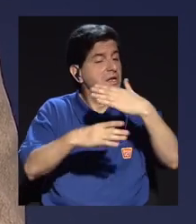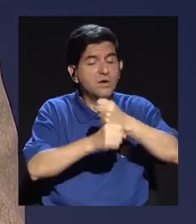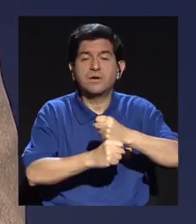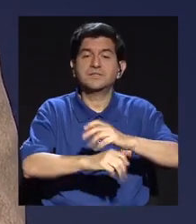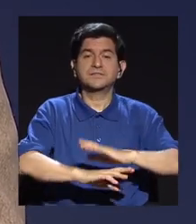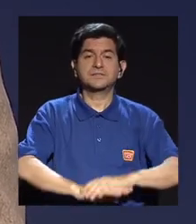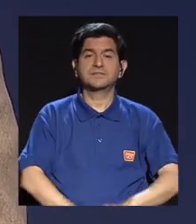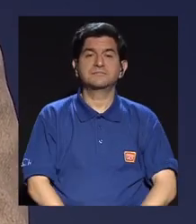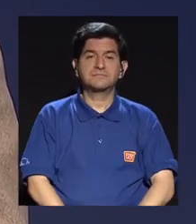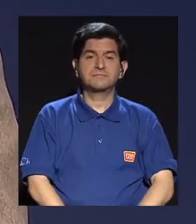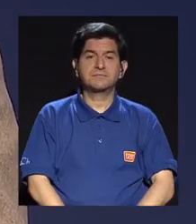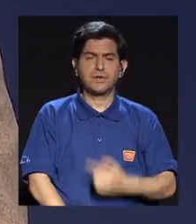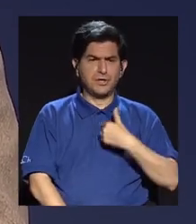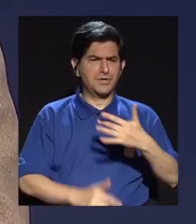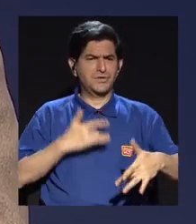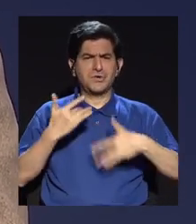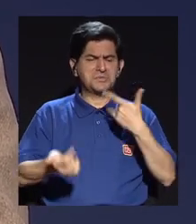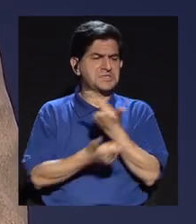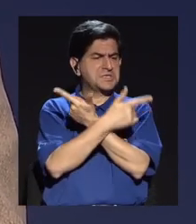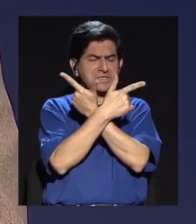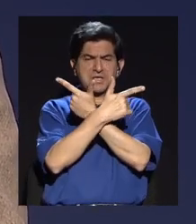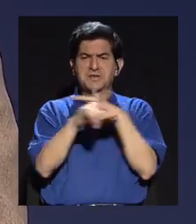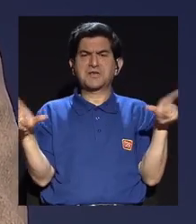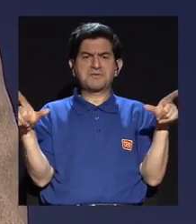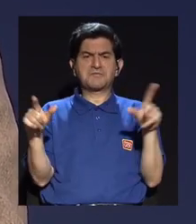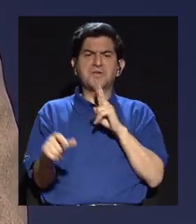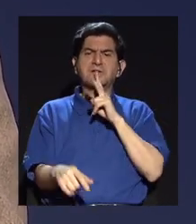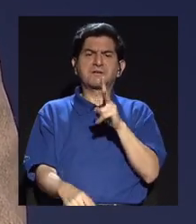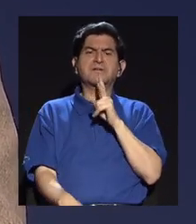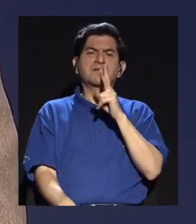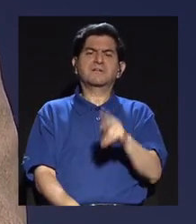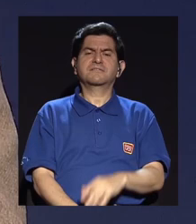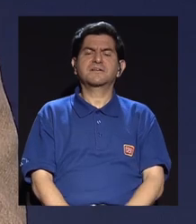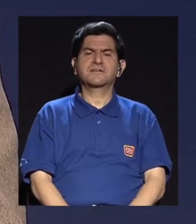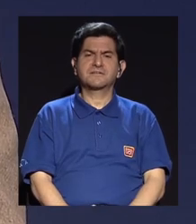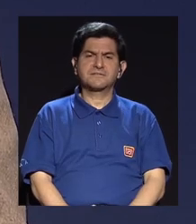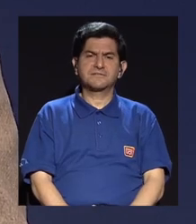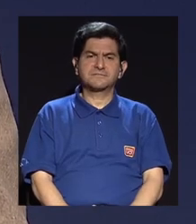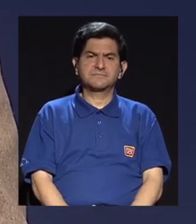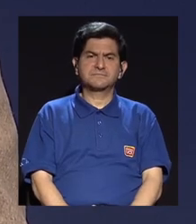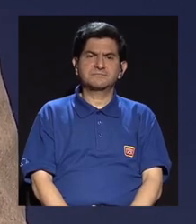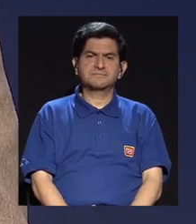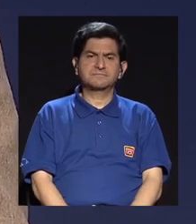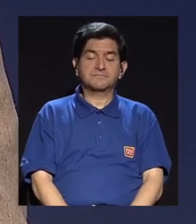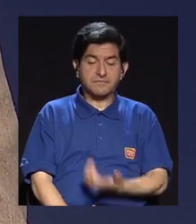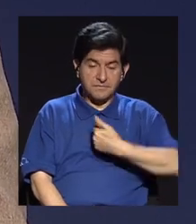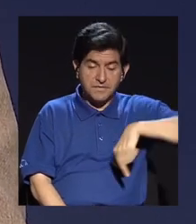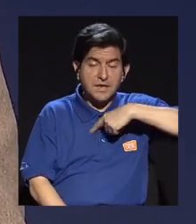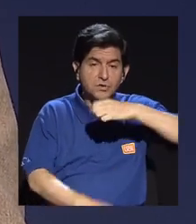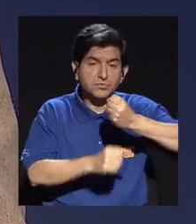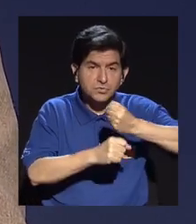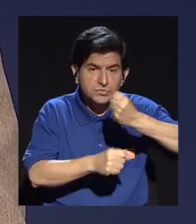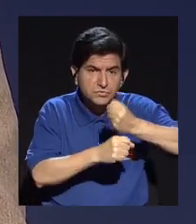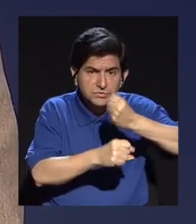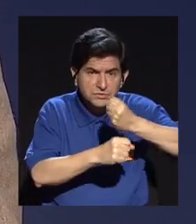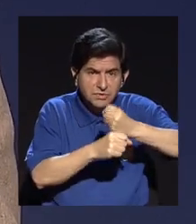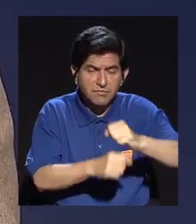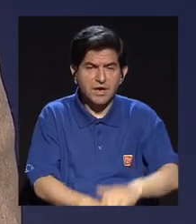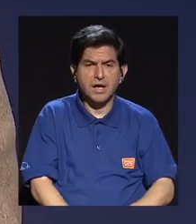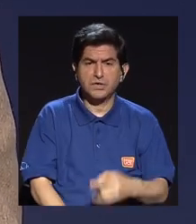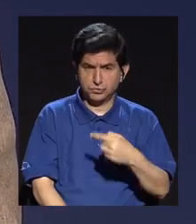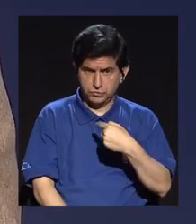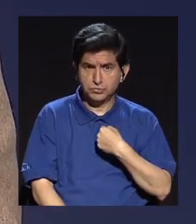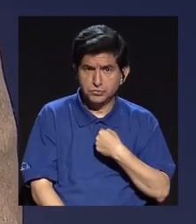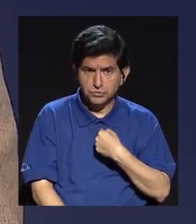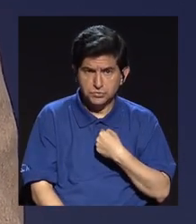hágalo. Y yo me sentí en total libertad, la verdad es esa. Y hemos trabajado, yo